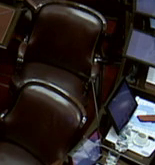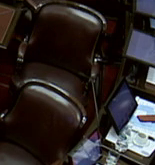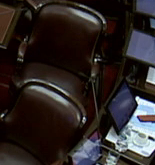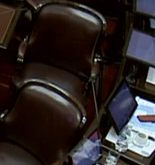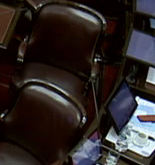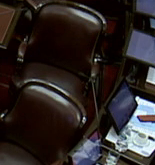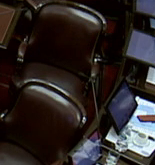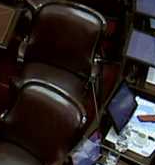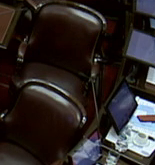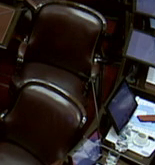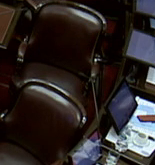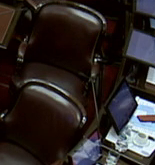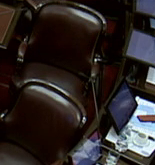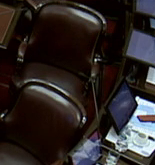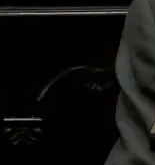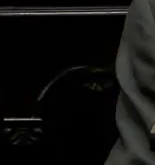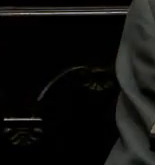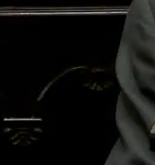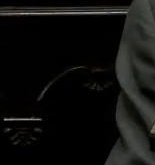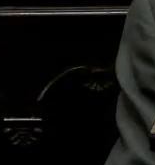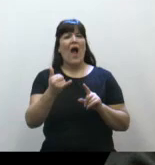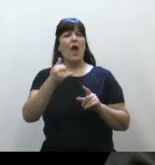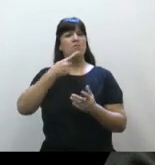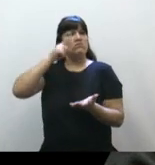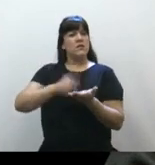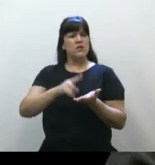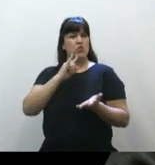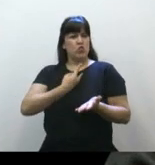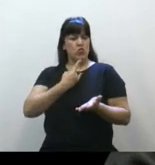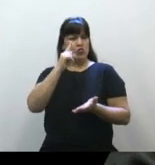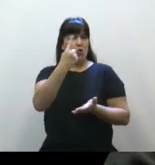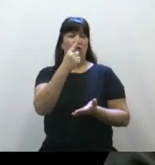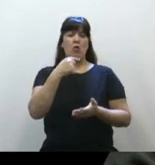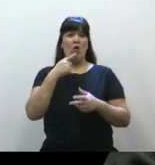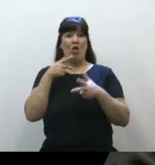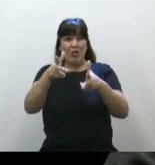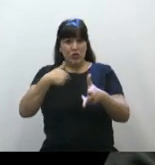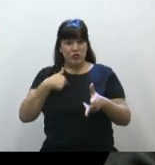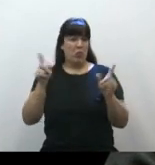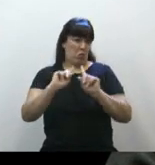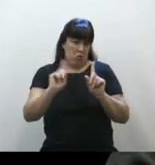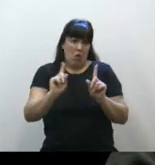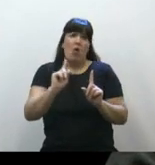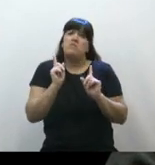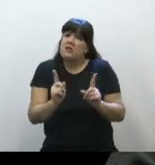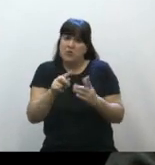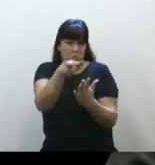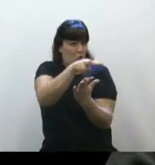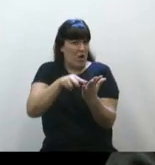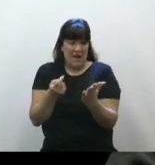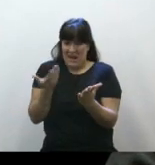No cualquier deseo, o sea, no la arbitrariedad, no lo digo yo, lo dice esto que acabo de leer,